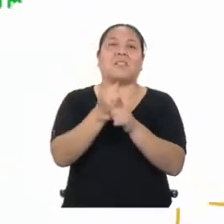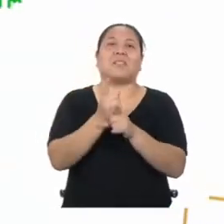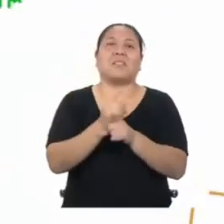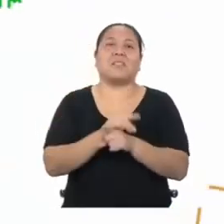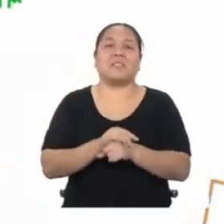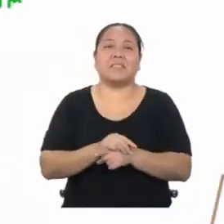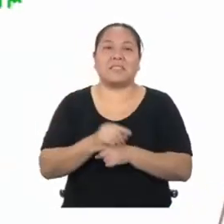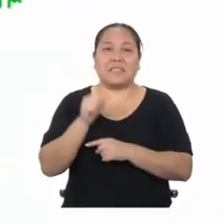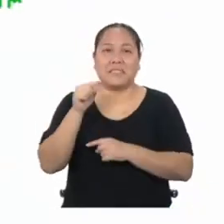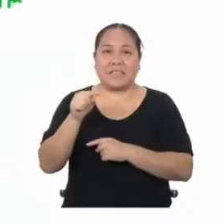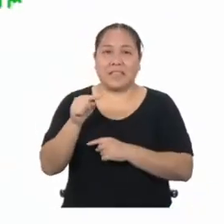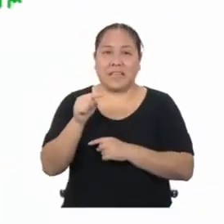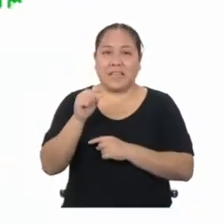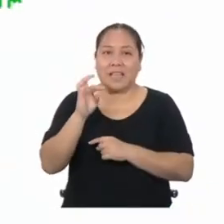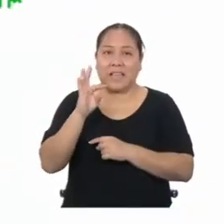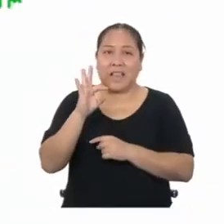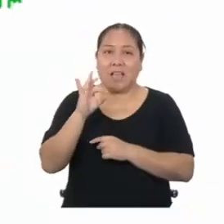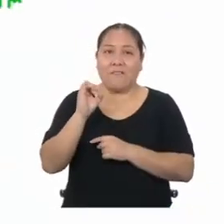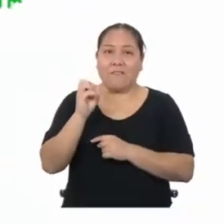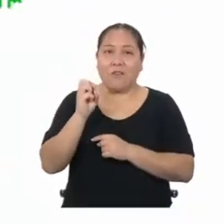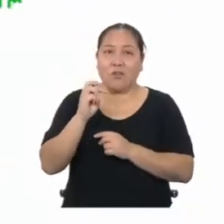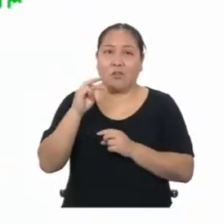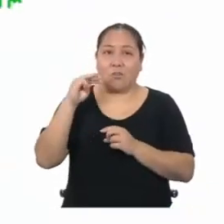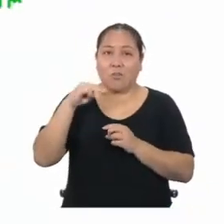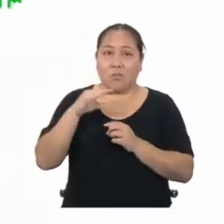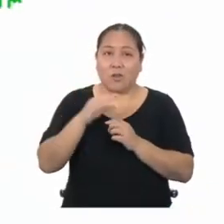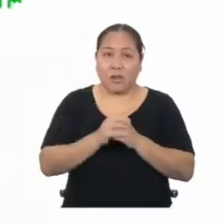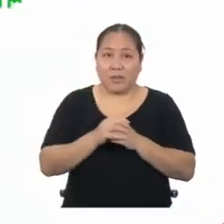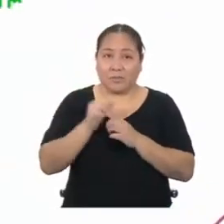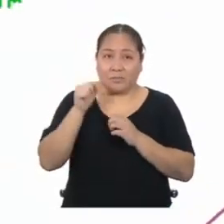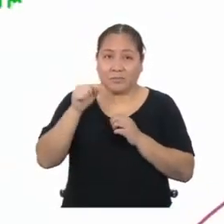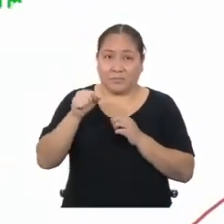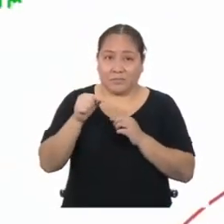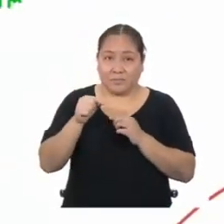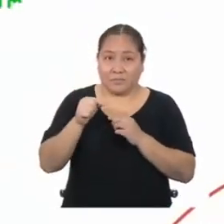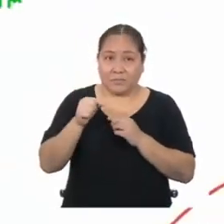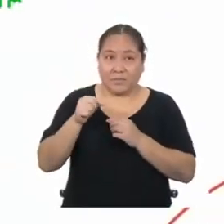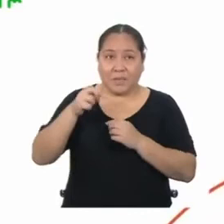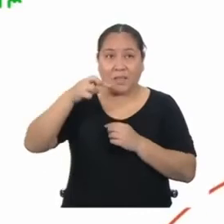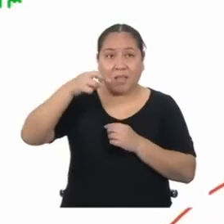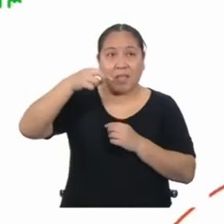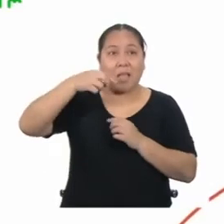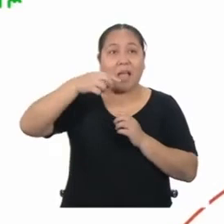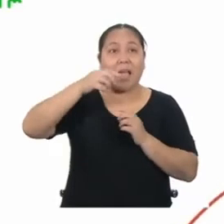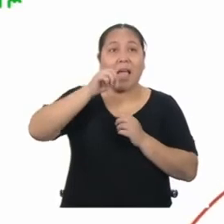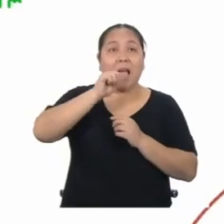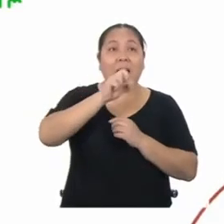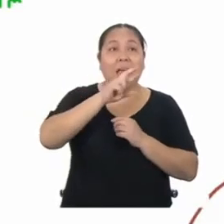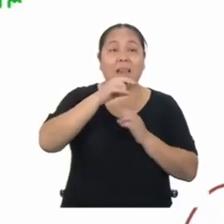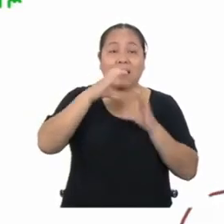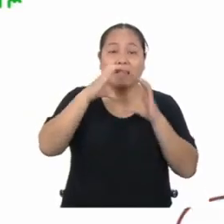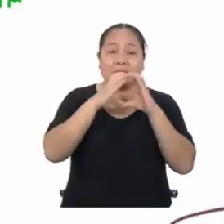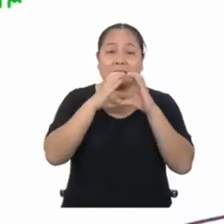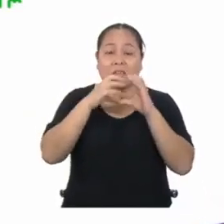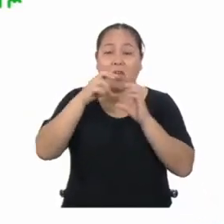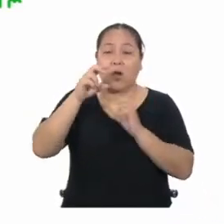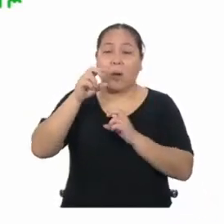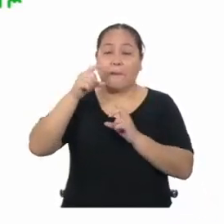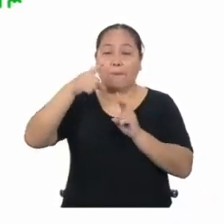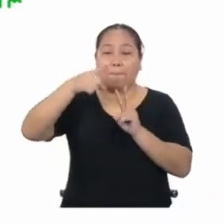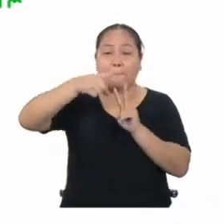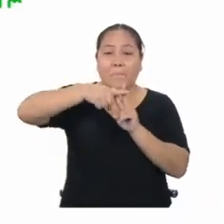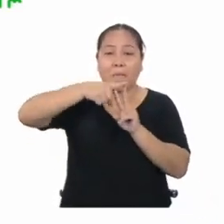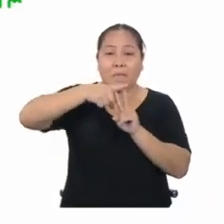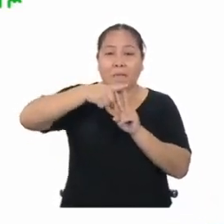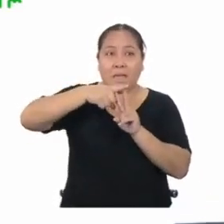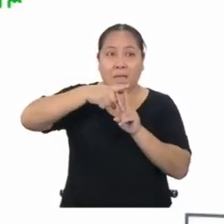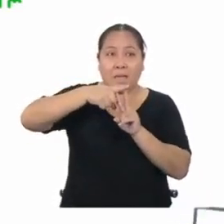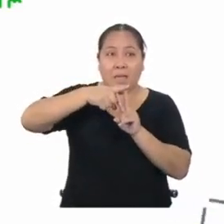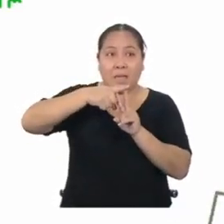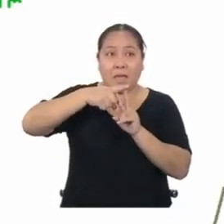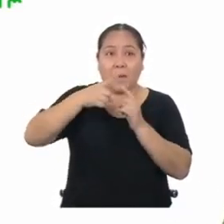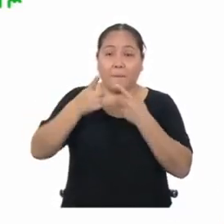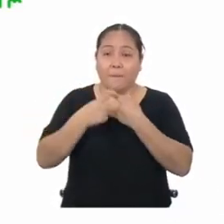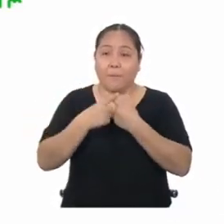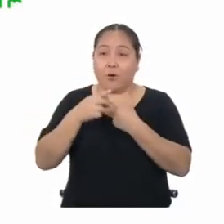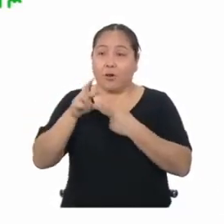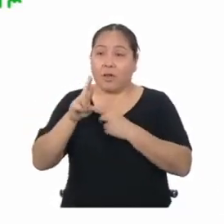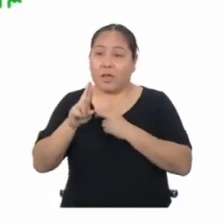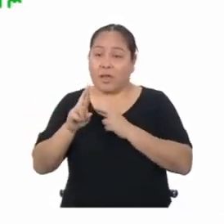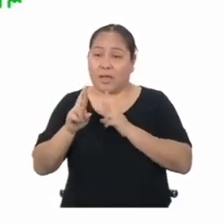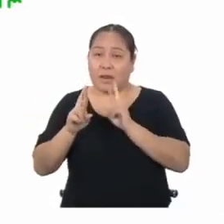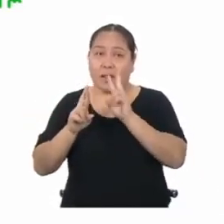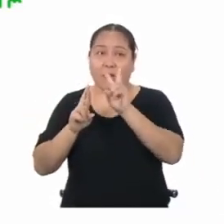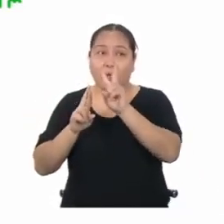Si la fórmula para calcular el área del círculo es pi por el cuadrado del radio, entonces multipliquemos 3